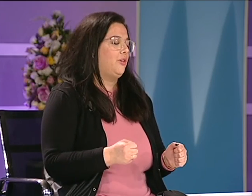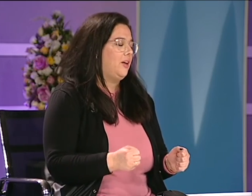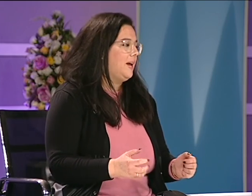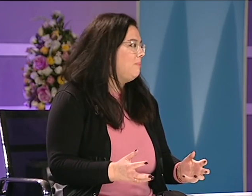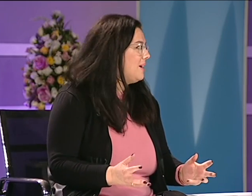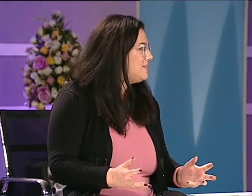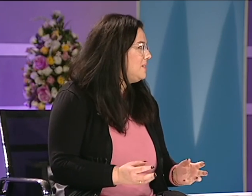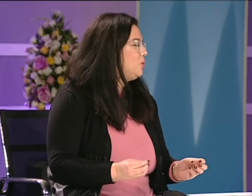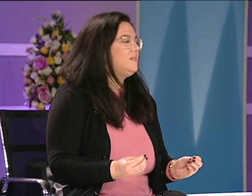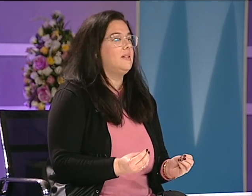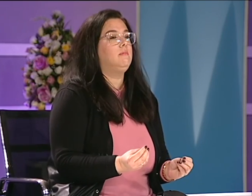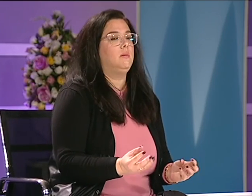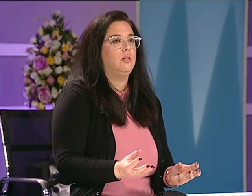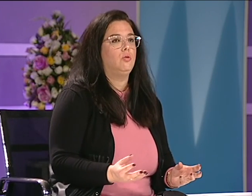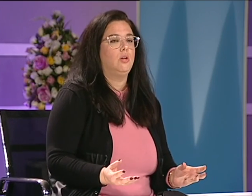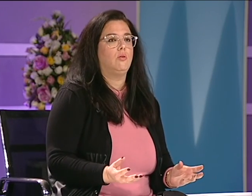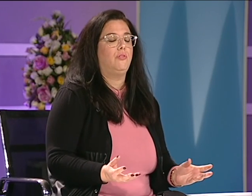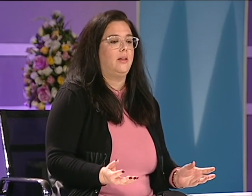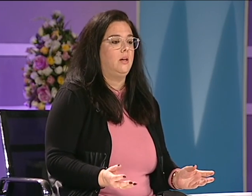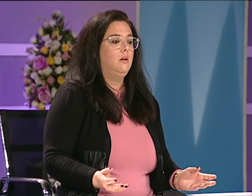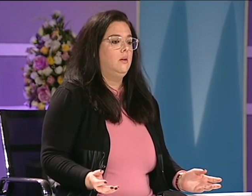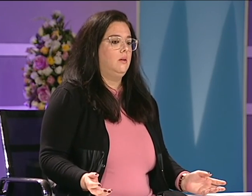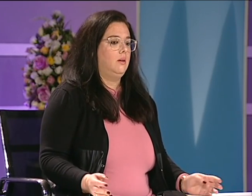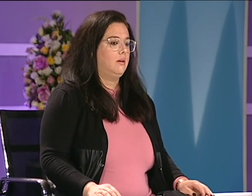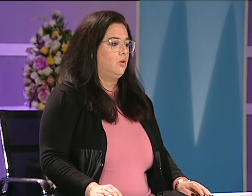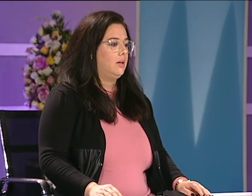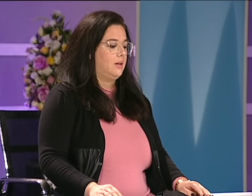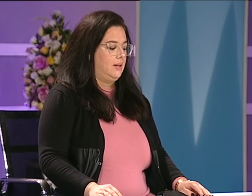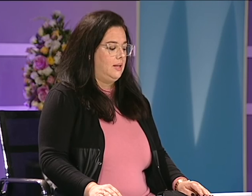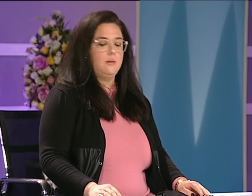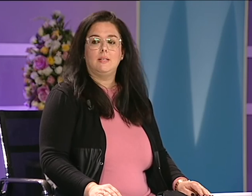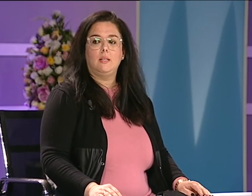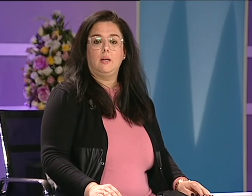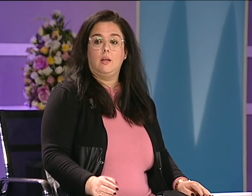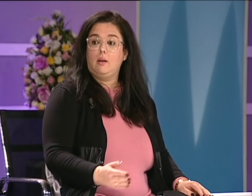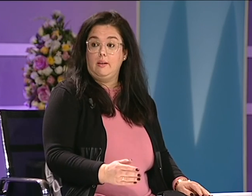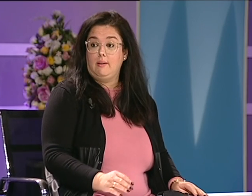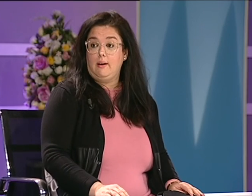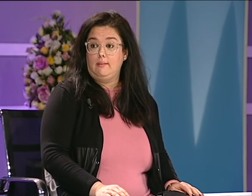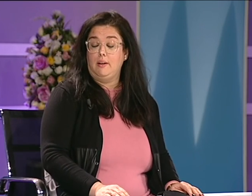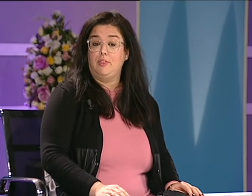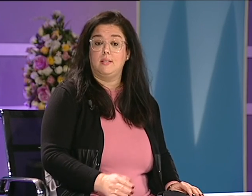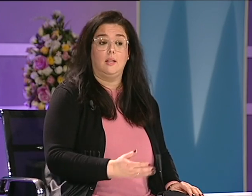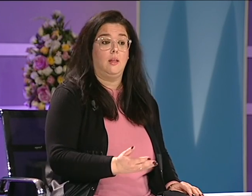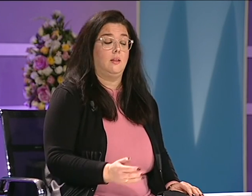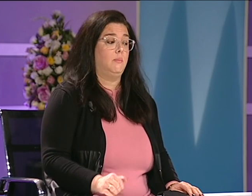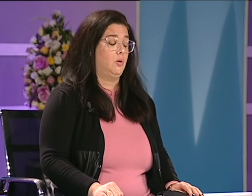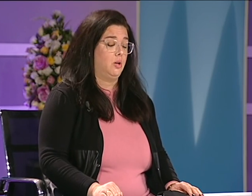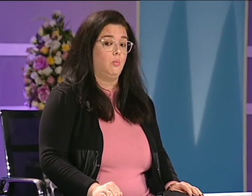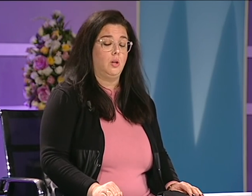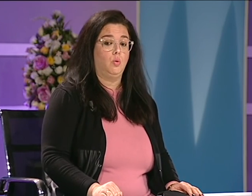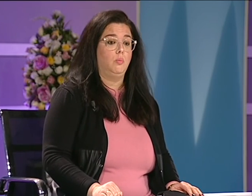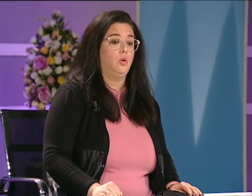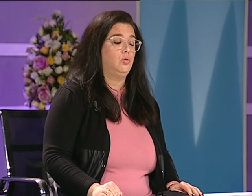en forzar al máximo el sentimiento del cofrade, creo que la Semana Santa de Granada está necesitada de